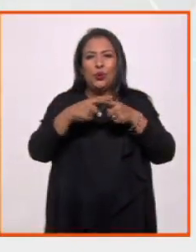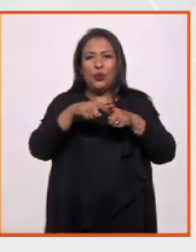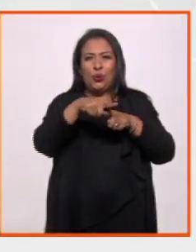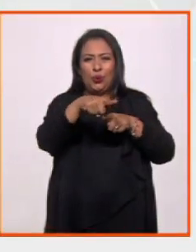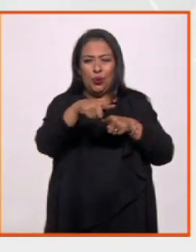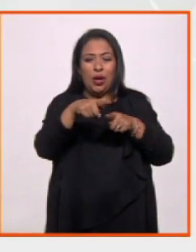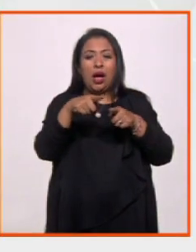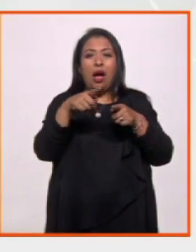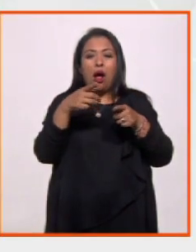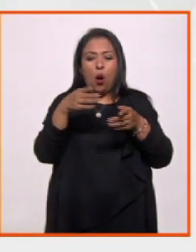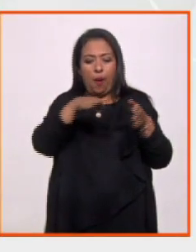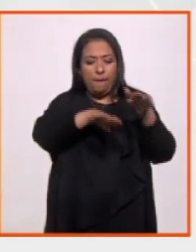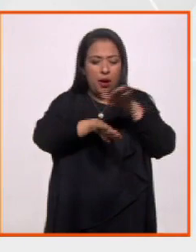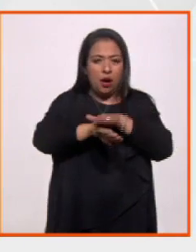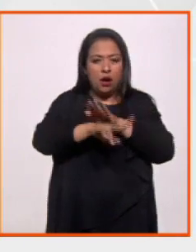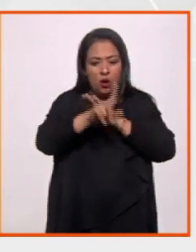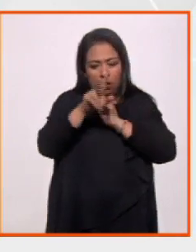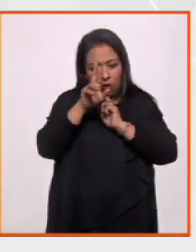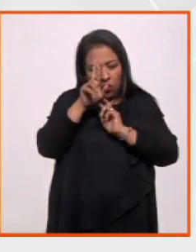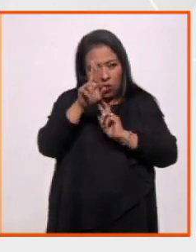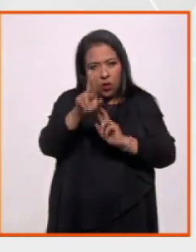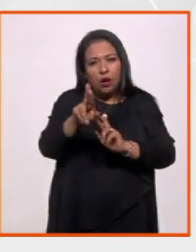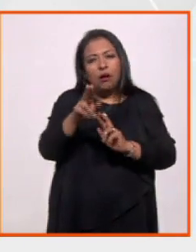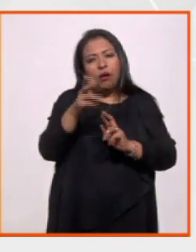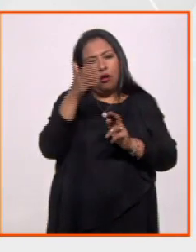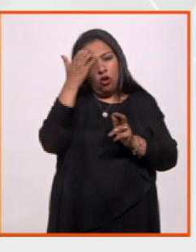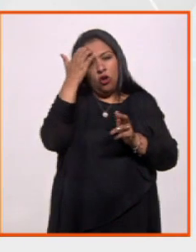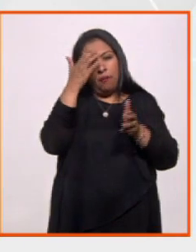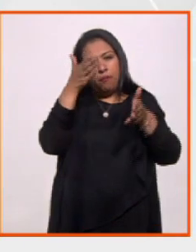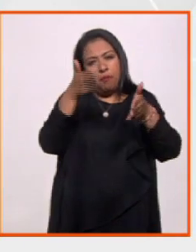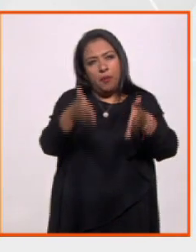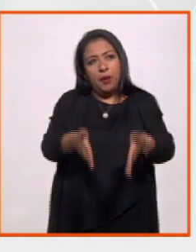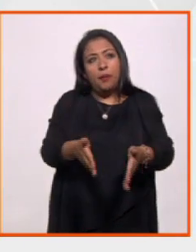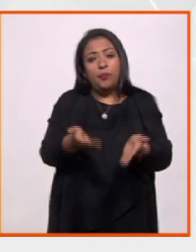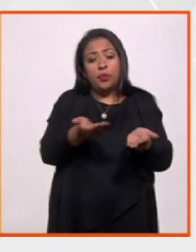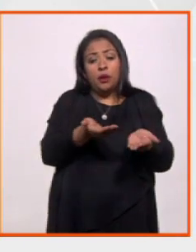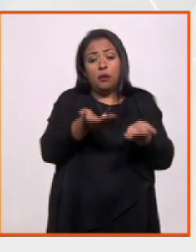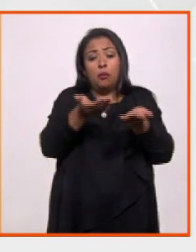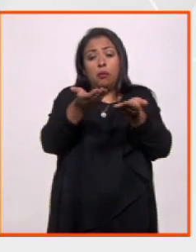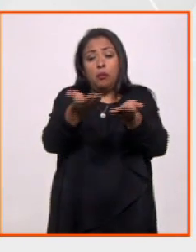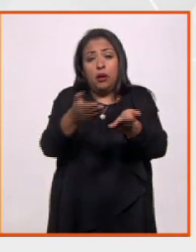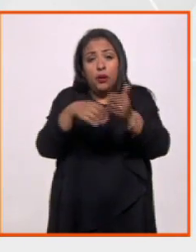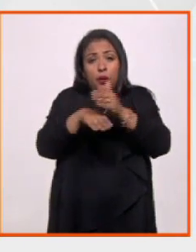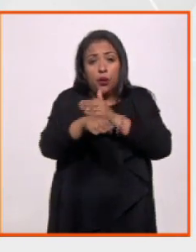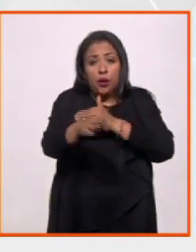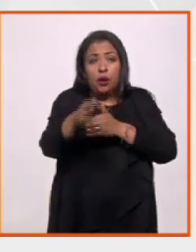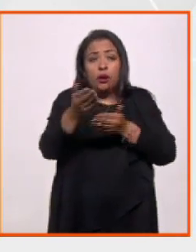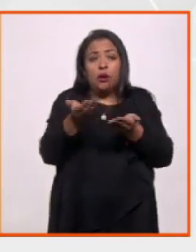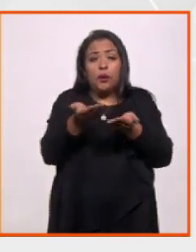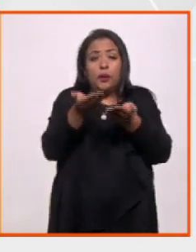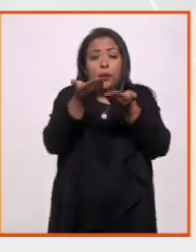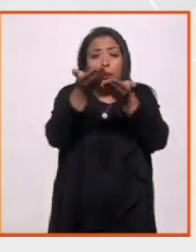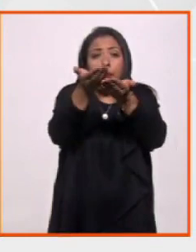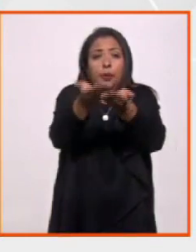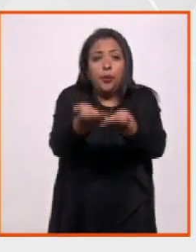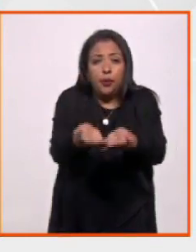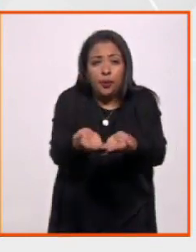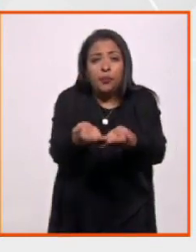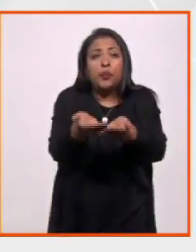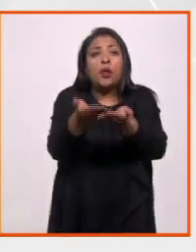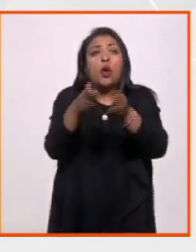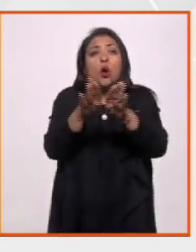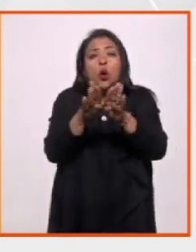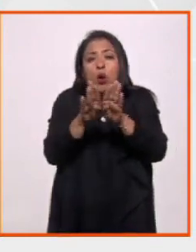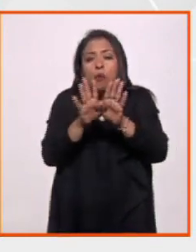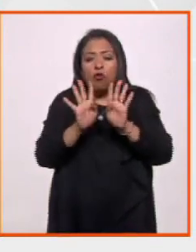hacían el ritual, lo que conocemos como funerario, cómo lo llevaban a las cuevas, cómo lo depositaban, cómo hacían todo